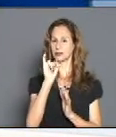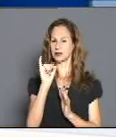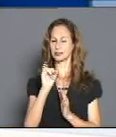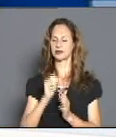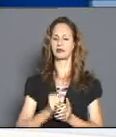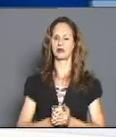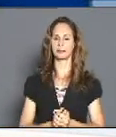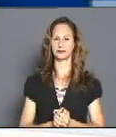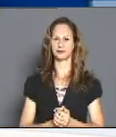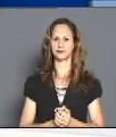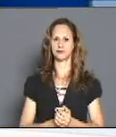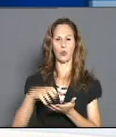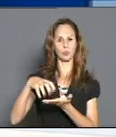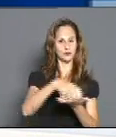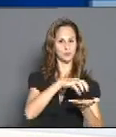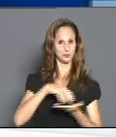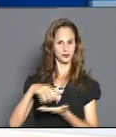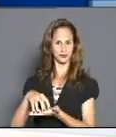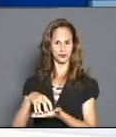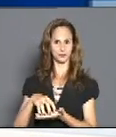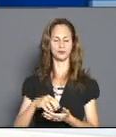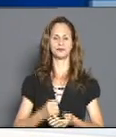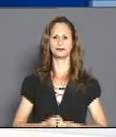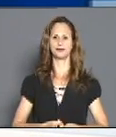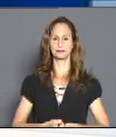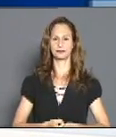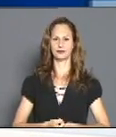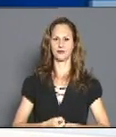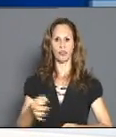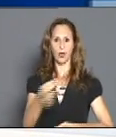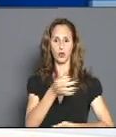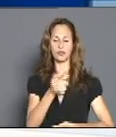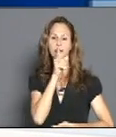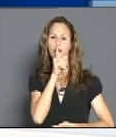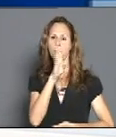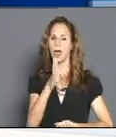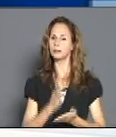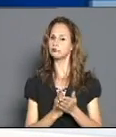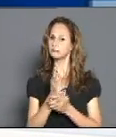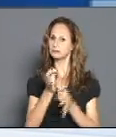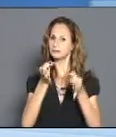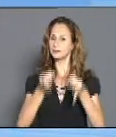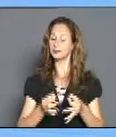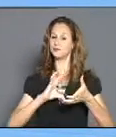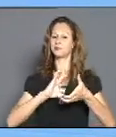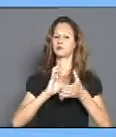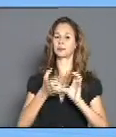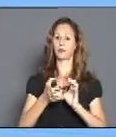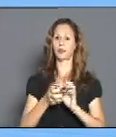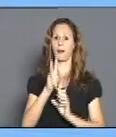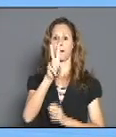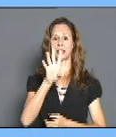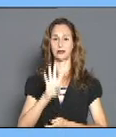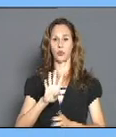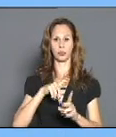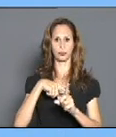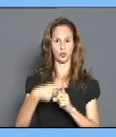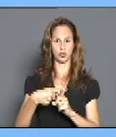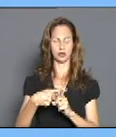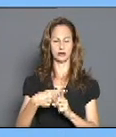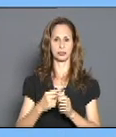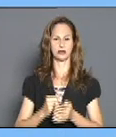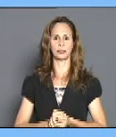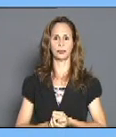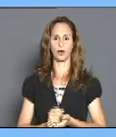ver la distribución por cada uno de los territorios. La siguiente imagen, el municipio de Vánez continúa con la situación más compleja, 24 positivos. Área de